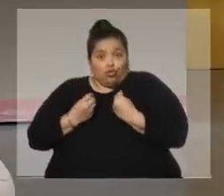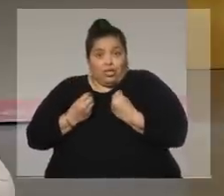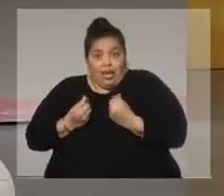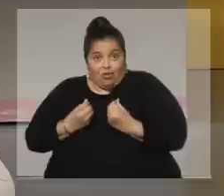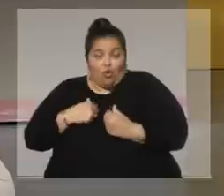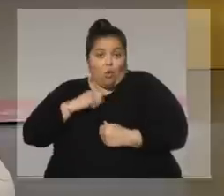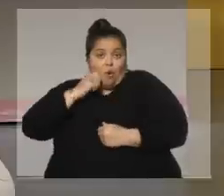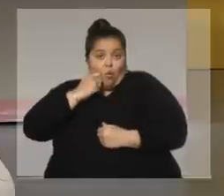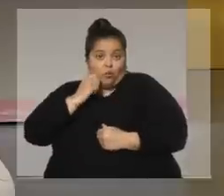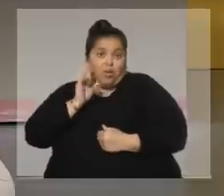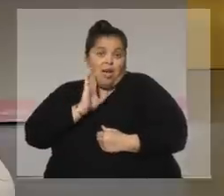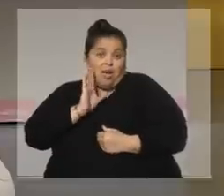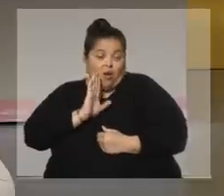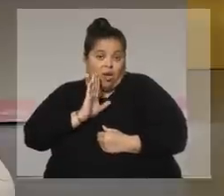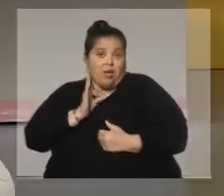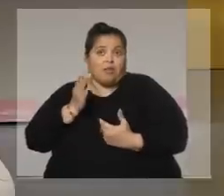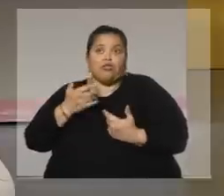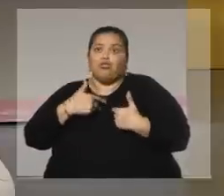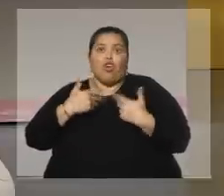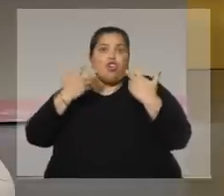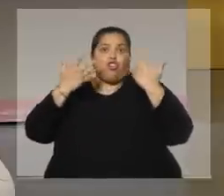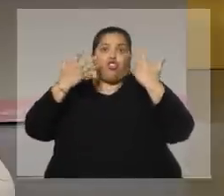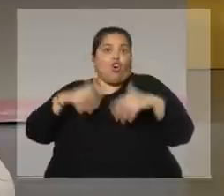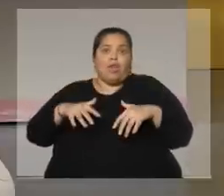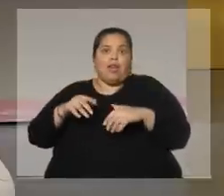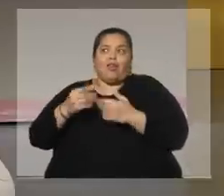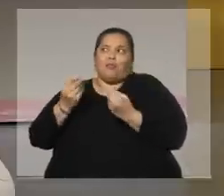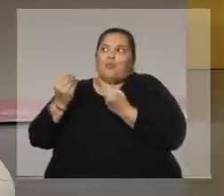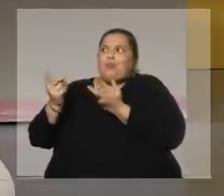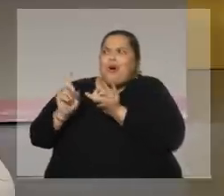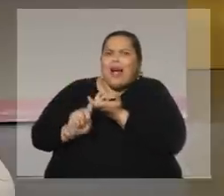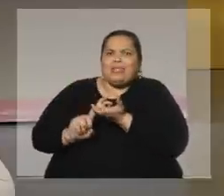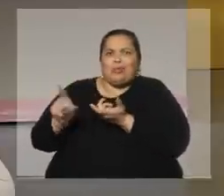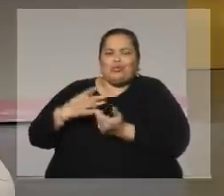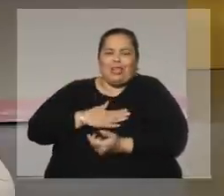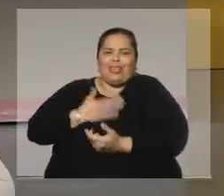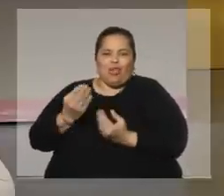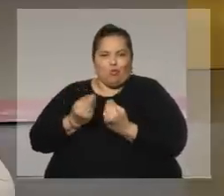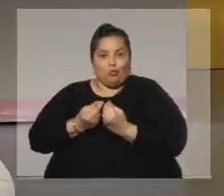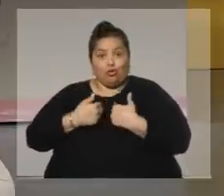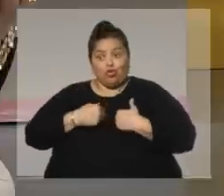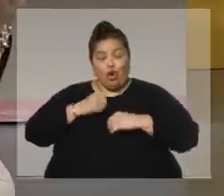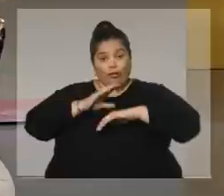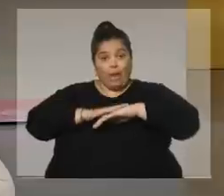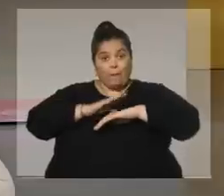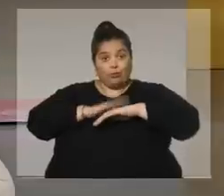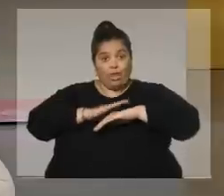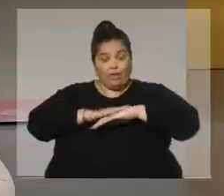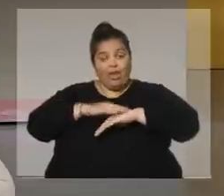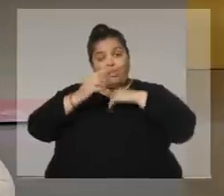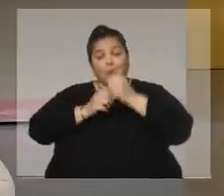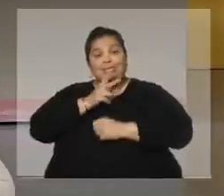y por vos, por lo que te quiero, que no me puedo casar. Y porque tengo la responsabilidad que si me caso contigo y tenemos hijos,